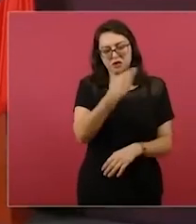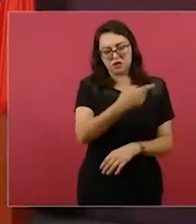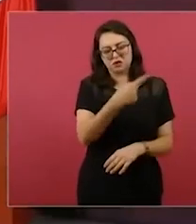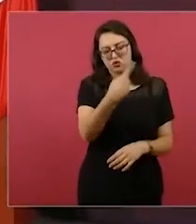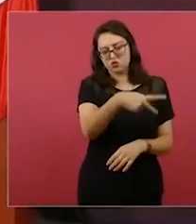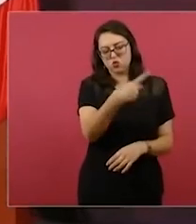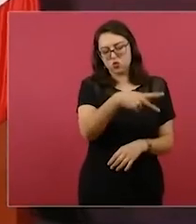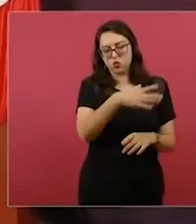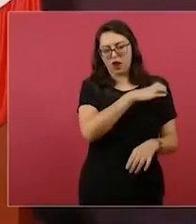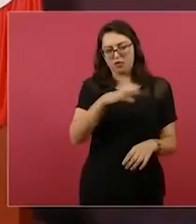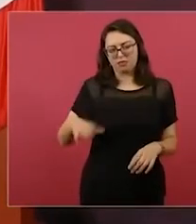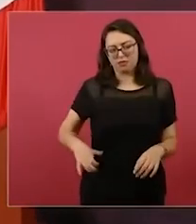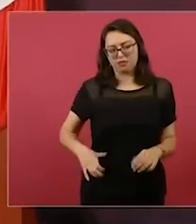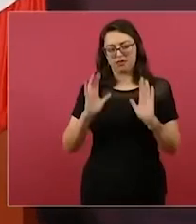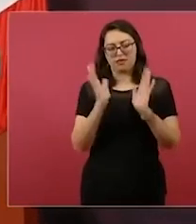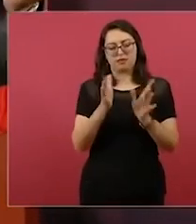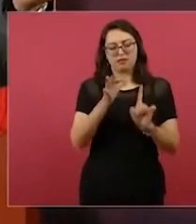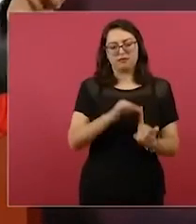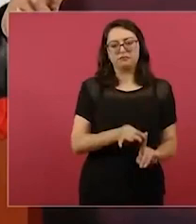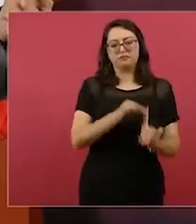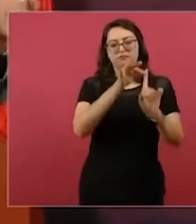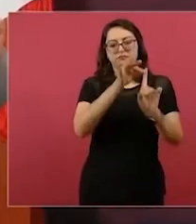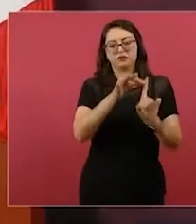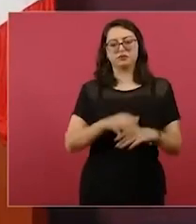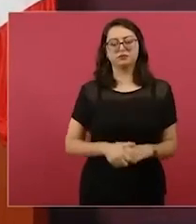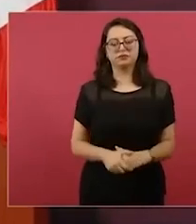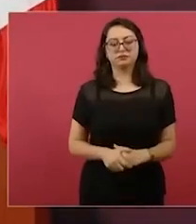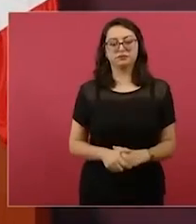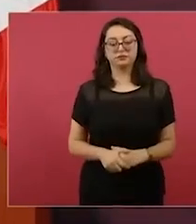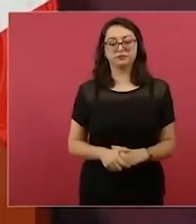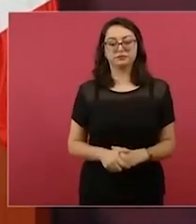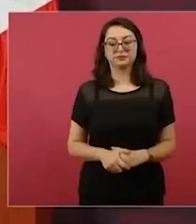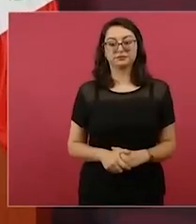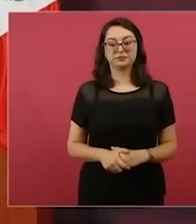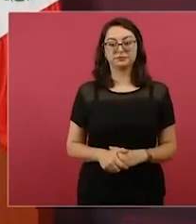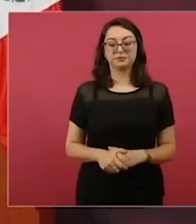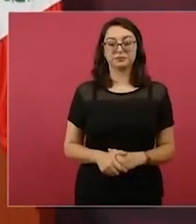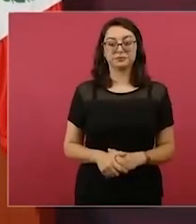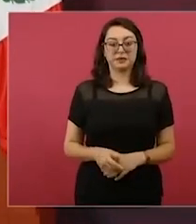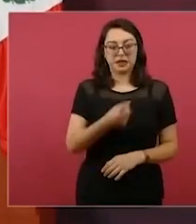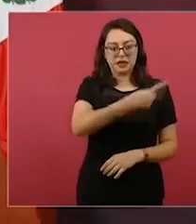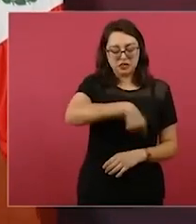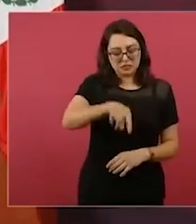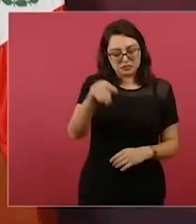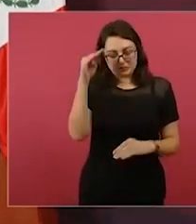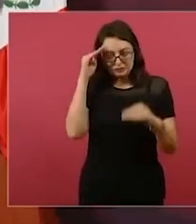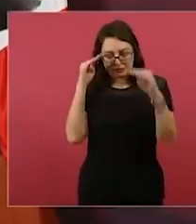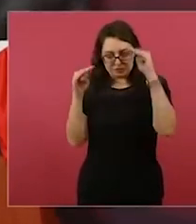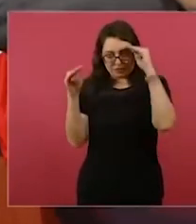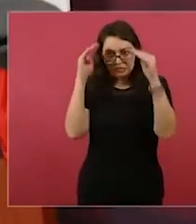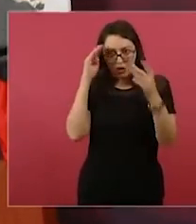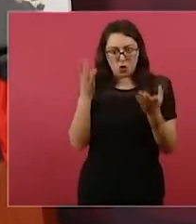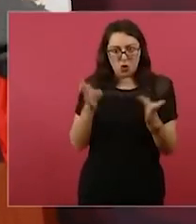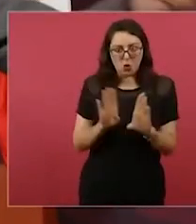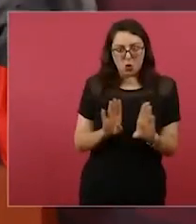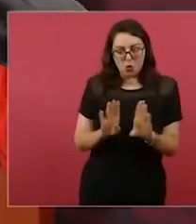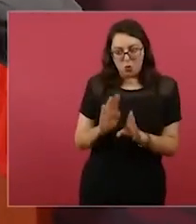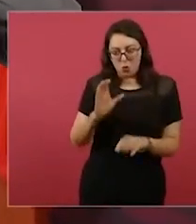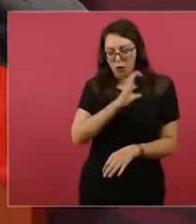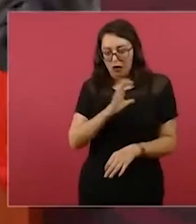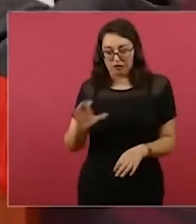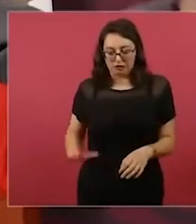que el proyecto de la 4T está inmunizado, mientras, por esa misma vía, corcholatas y ahora sacacorchos,